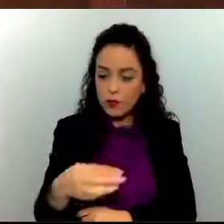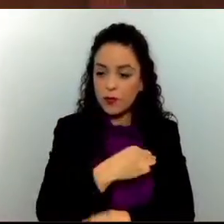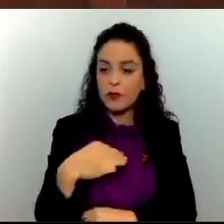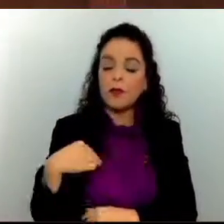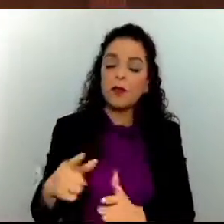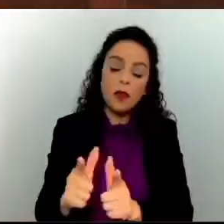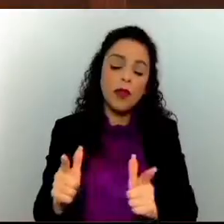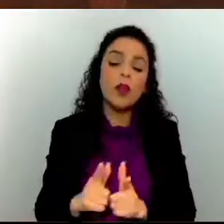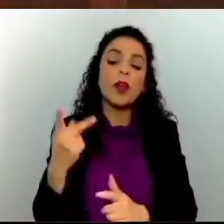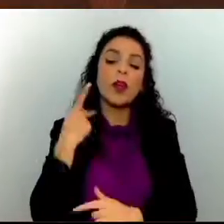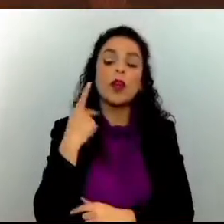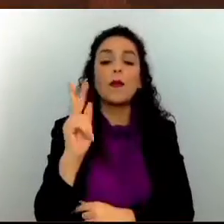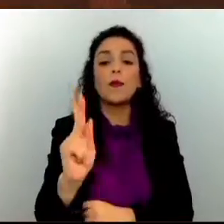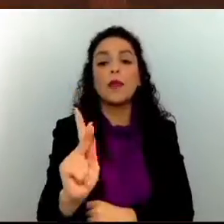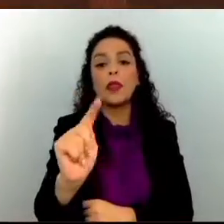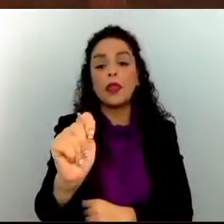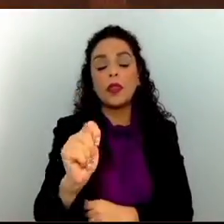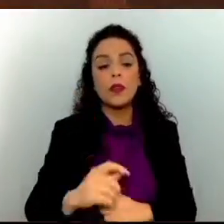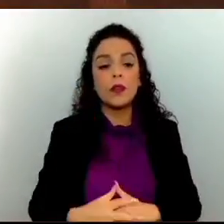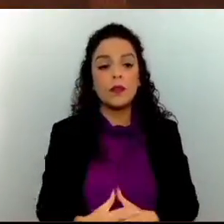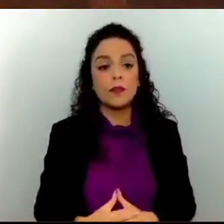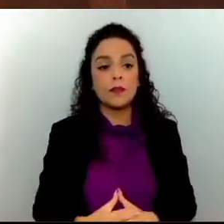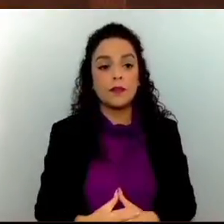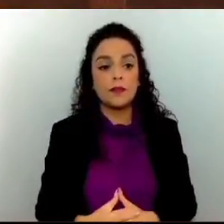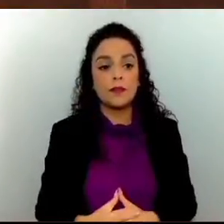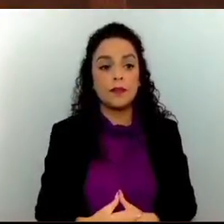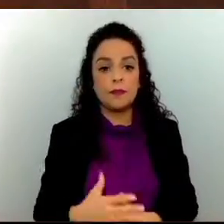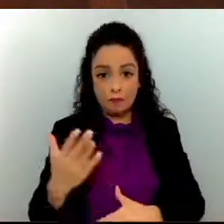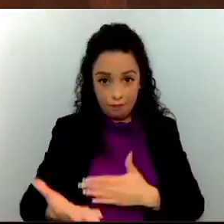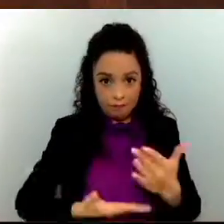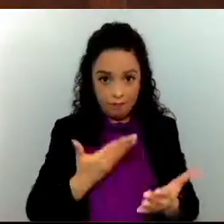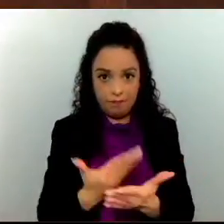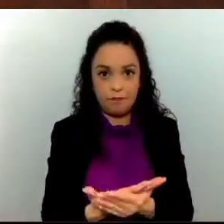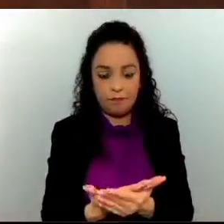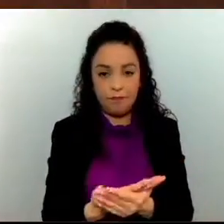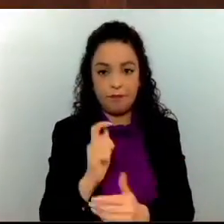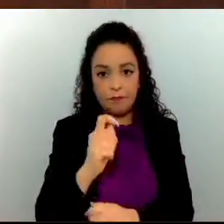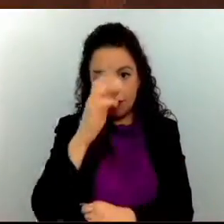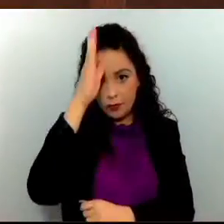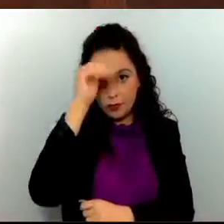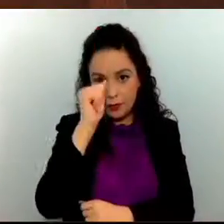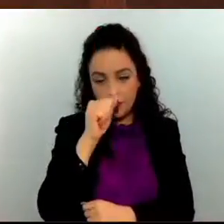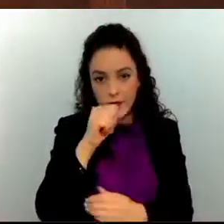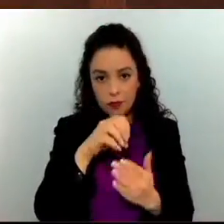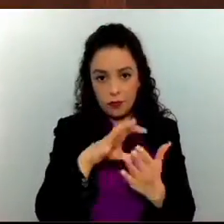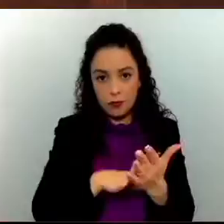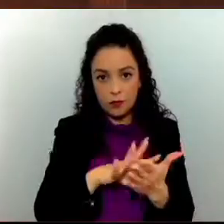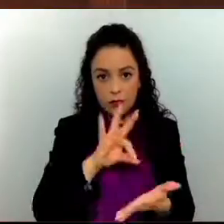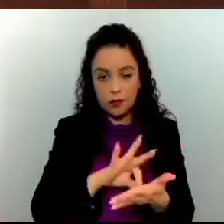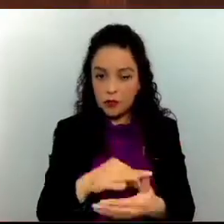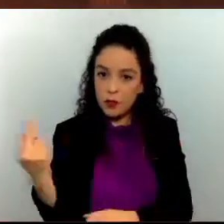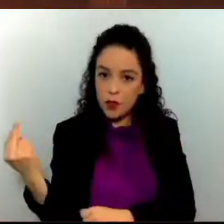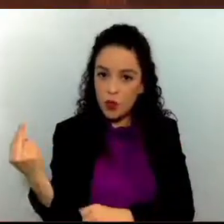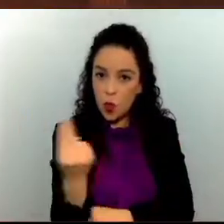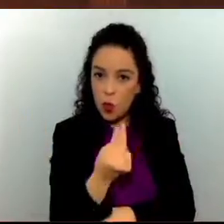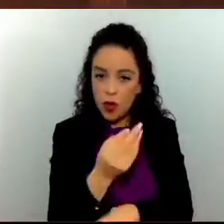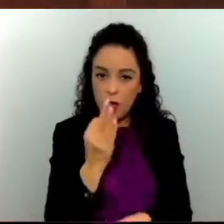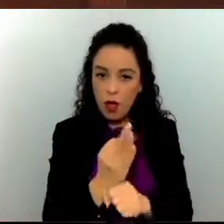Partido del Trabajo, someta a su consideración el punto de acuerdo de urgente y obvia resolución